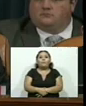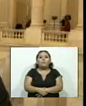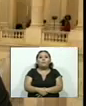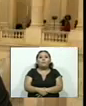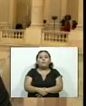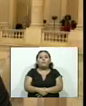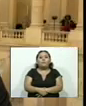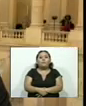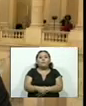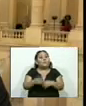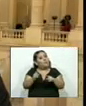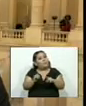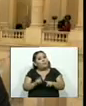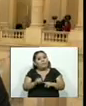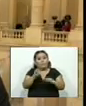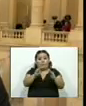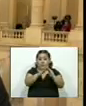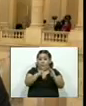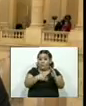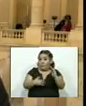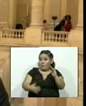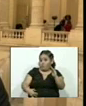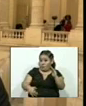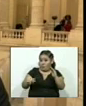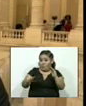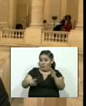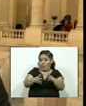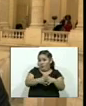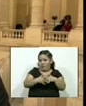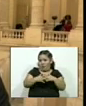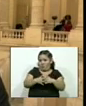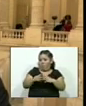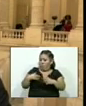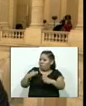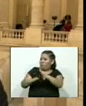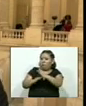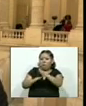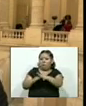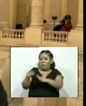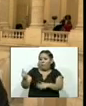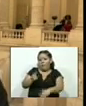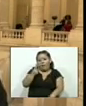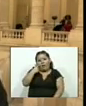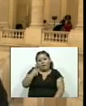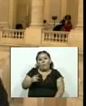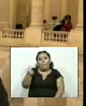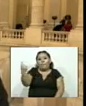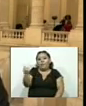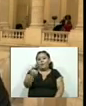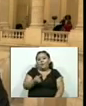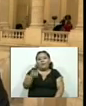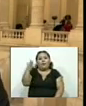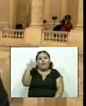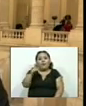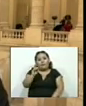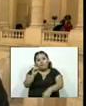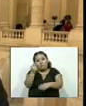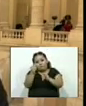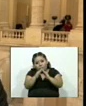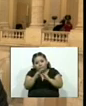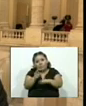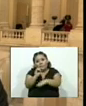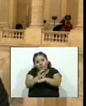sin embargo la Casa Blanca está bloqueando a personas que si lo hicieron por ejemplo el ex consejero de seguridad